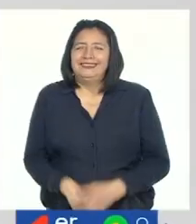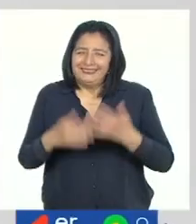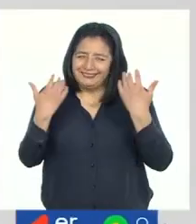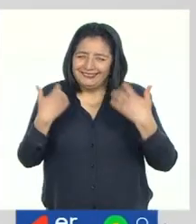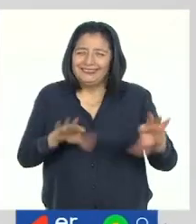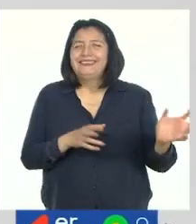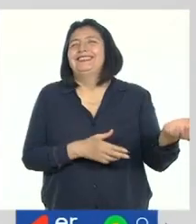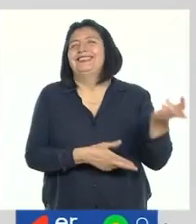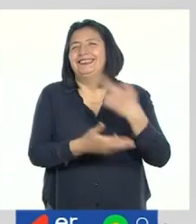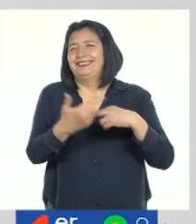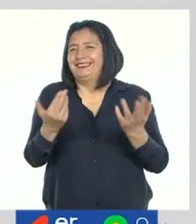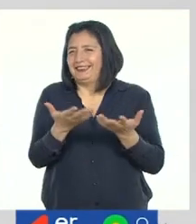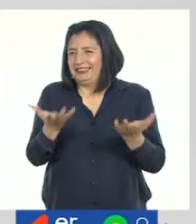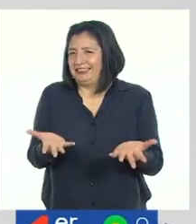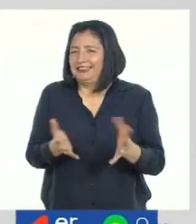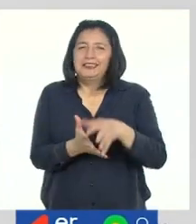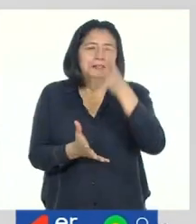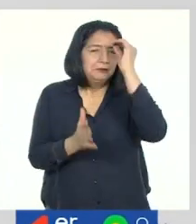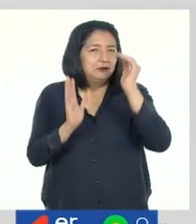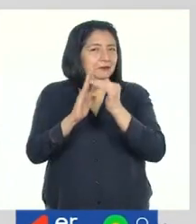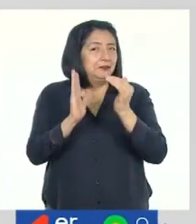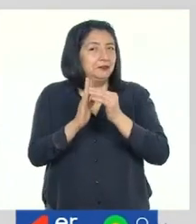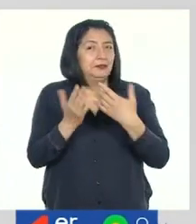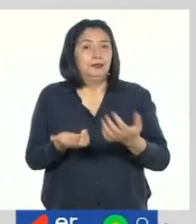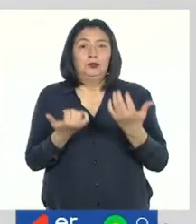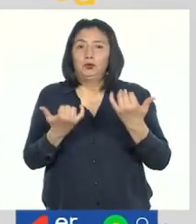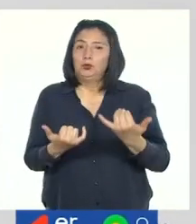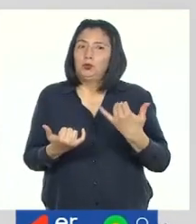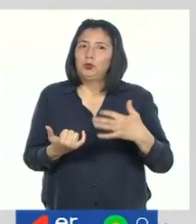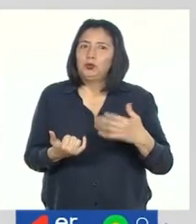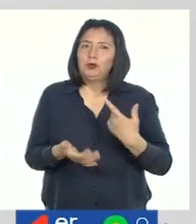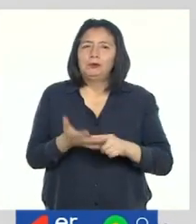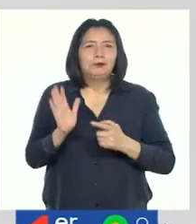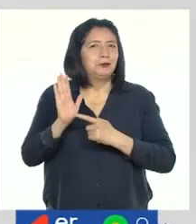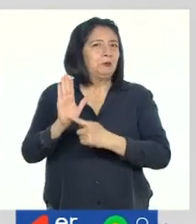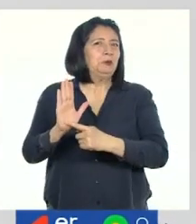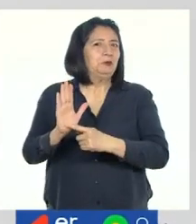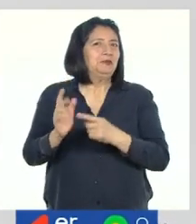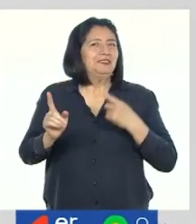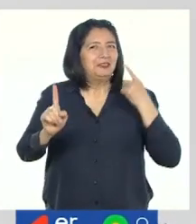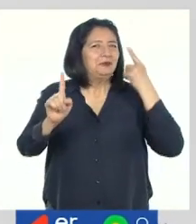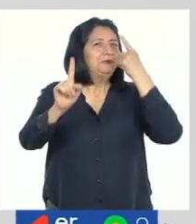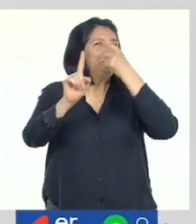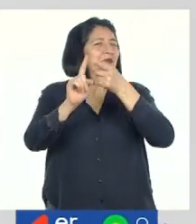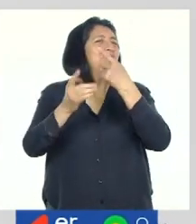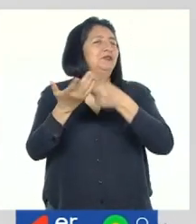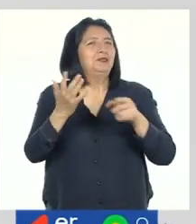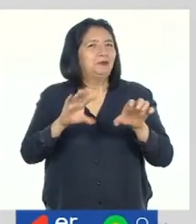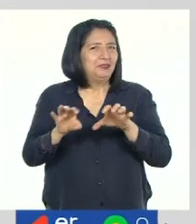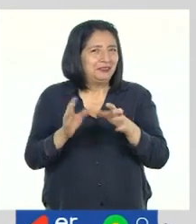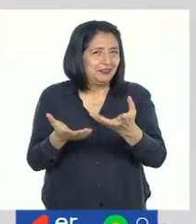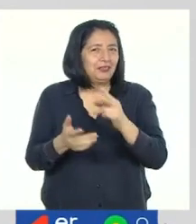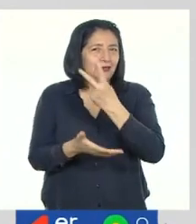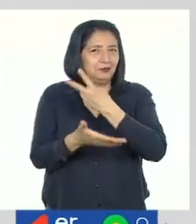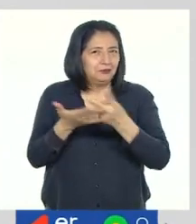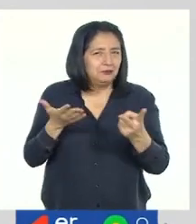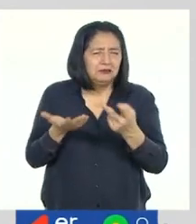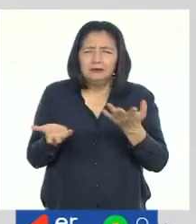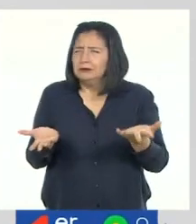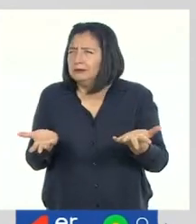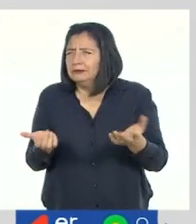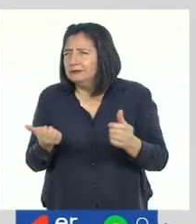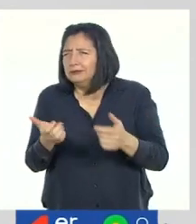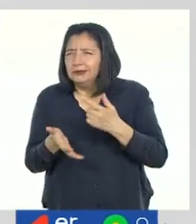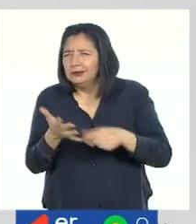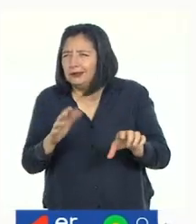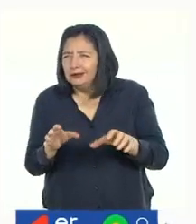Ya estamos de regreso en Aprendo en Casa. El día de hoy vamos a mostrar nuestro reto de las dos semanas. ¿De qué trata